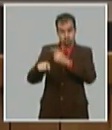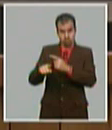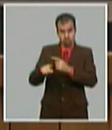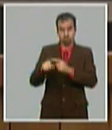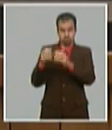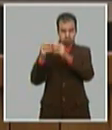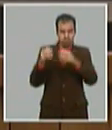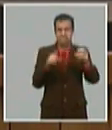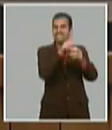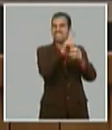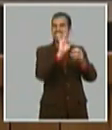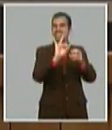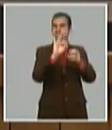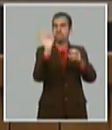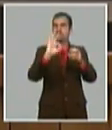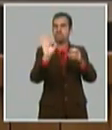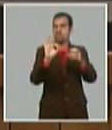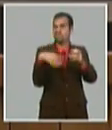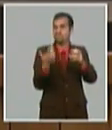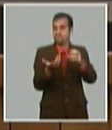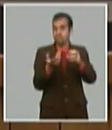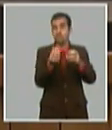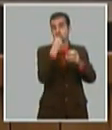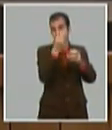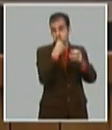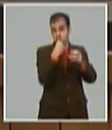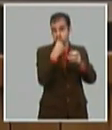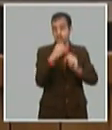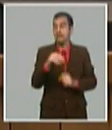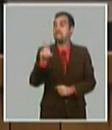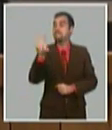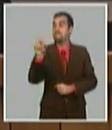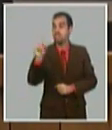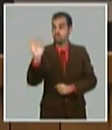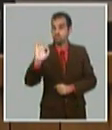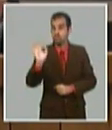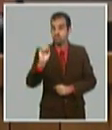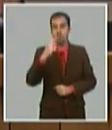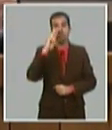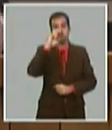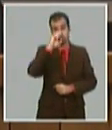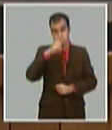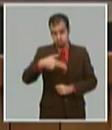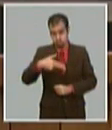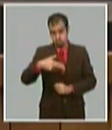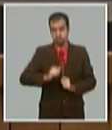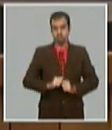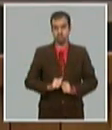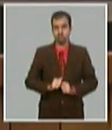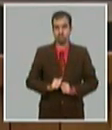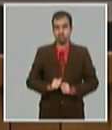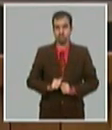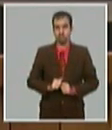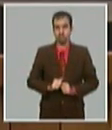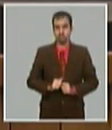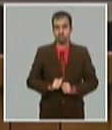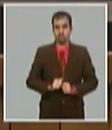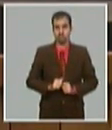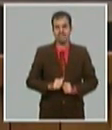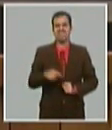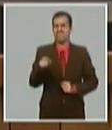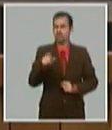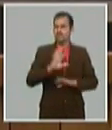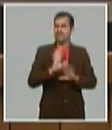alimentos y el 20% a combustible y ambos son todavía insuficientes en correspondencia con la demanda del país.